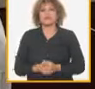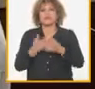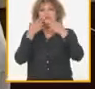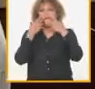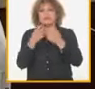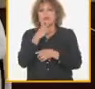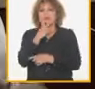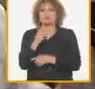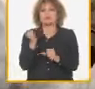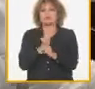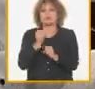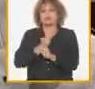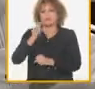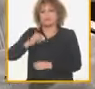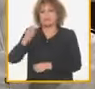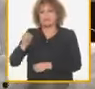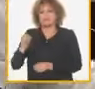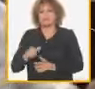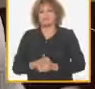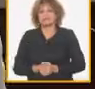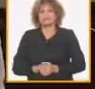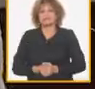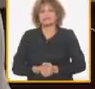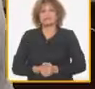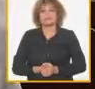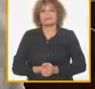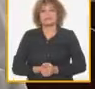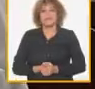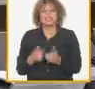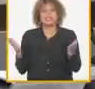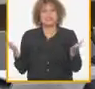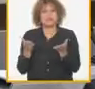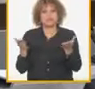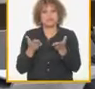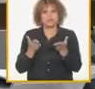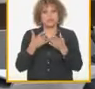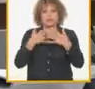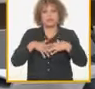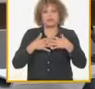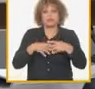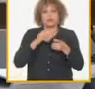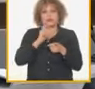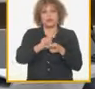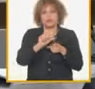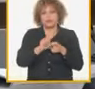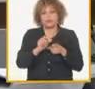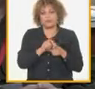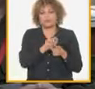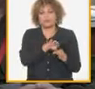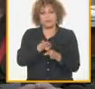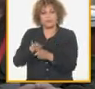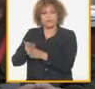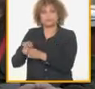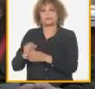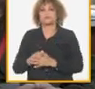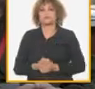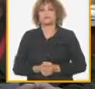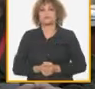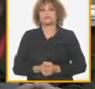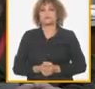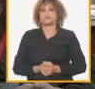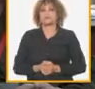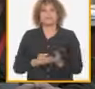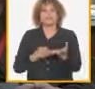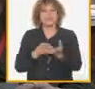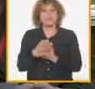nuestros trabajadores dinamizar las producciones agropecuarias bueno continuamos con el sexto